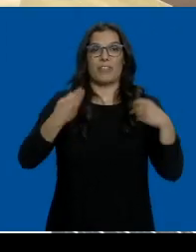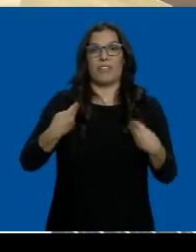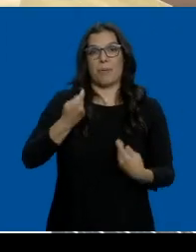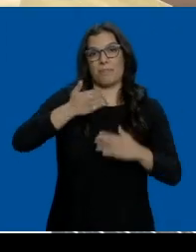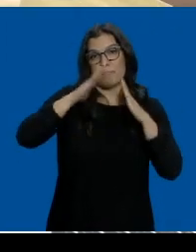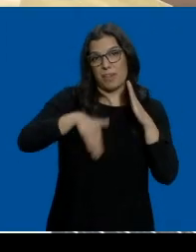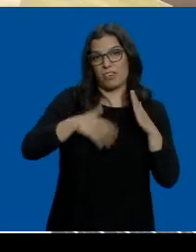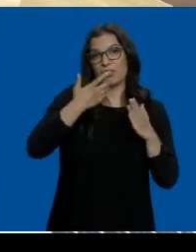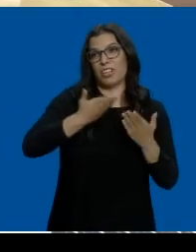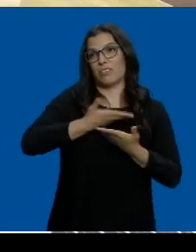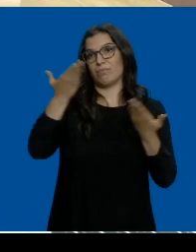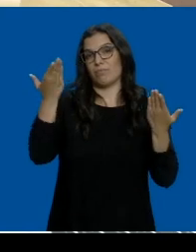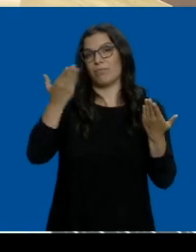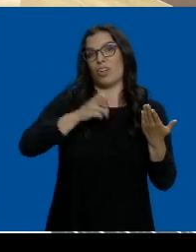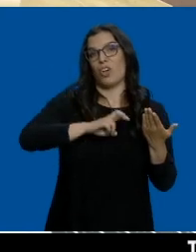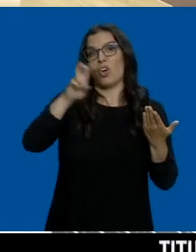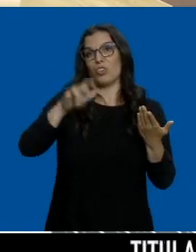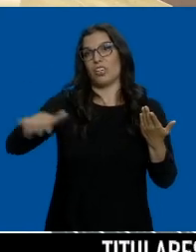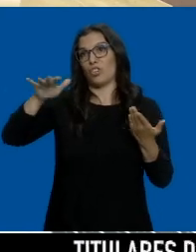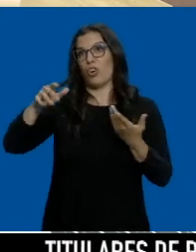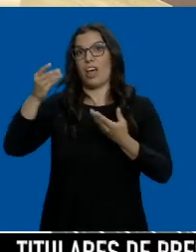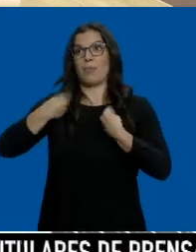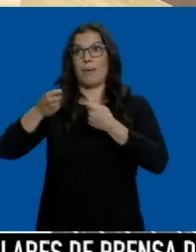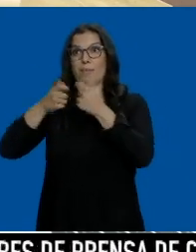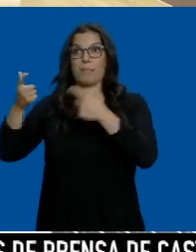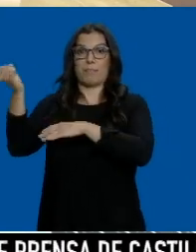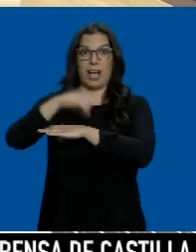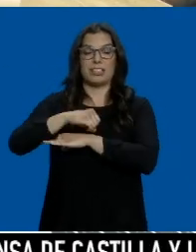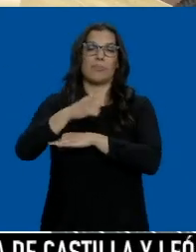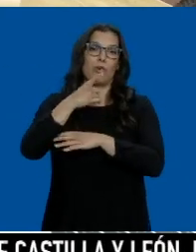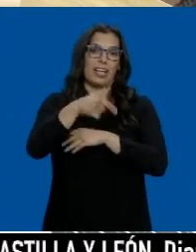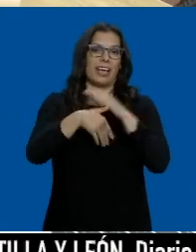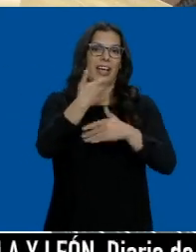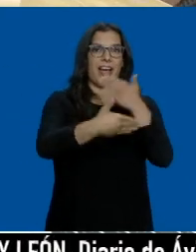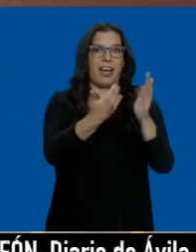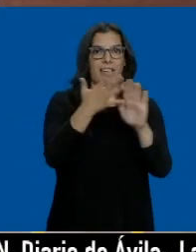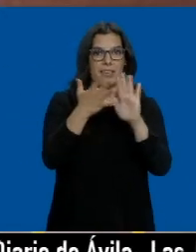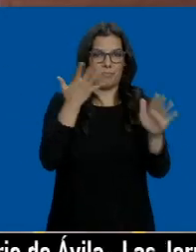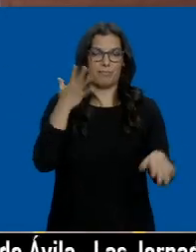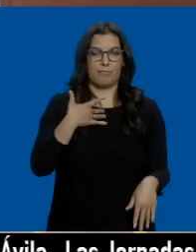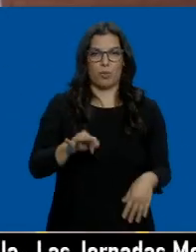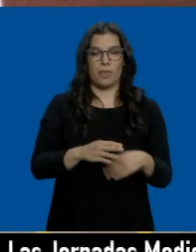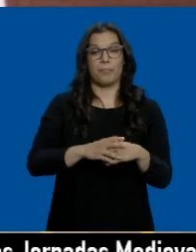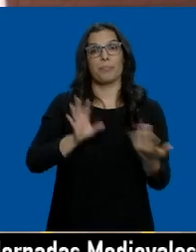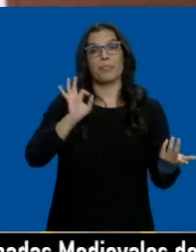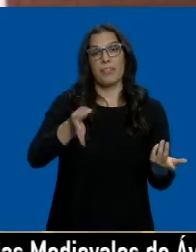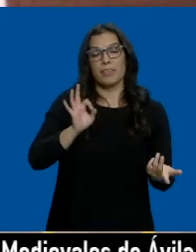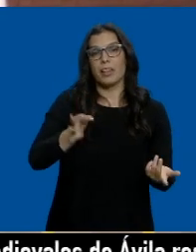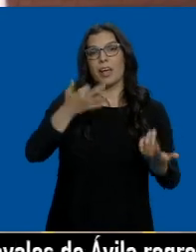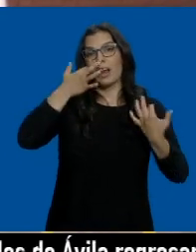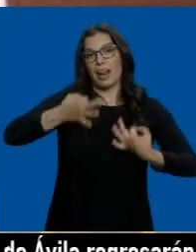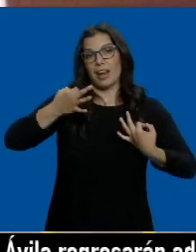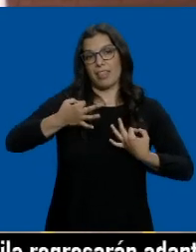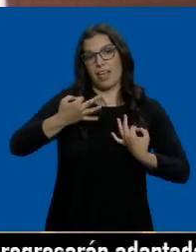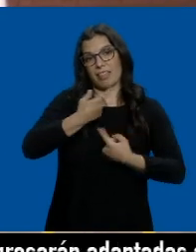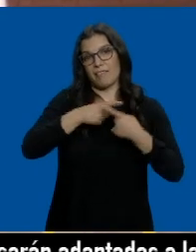que otras zonas, pues claro, podemos ir avanzando más deprisa. Pero ciertamente la realidad